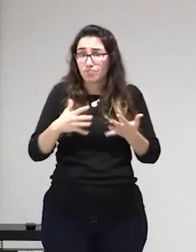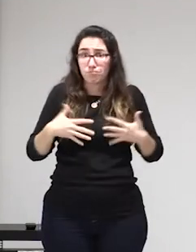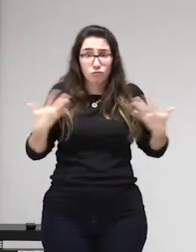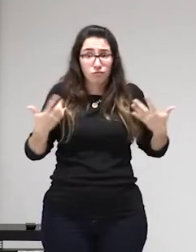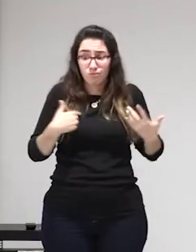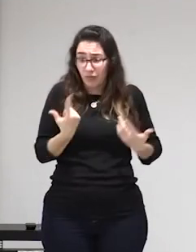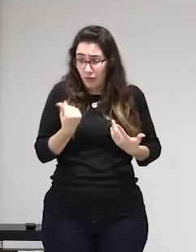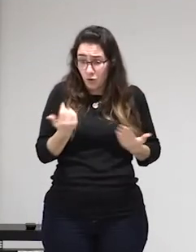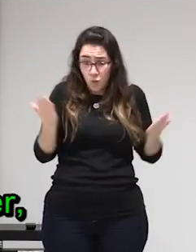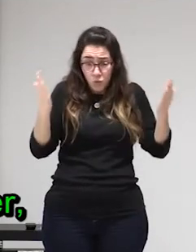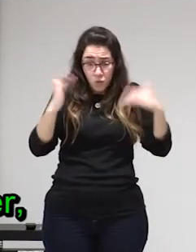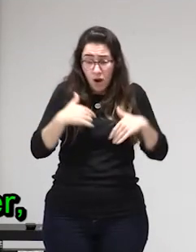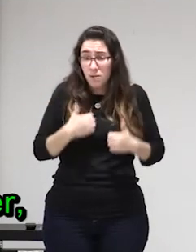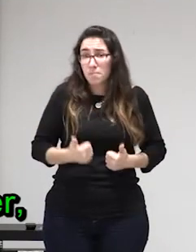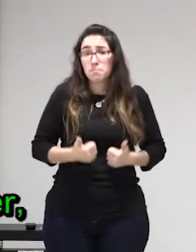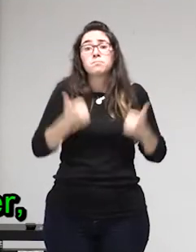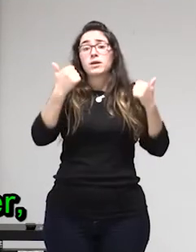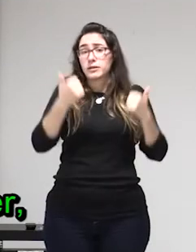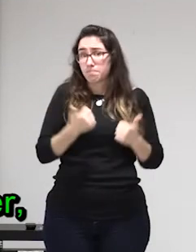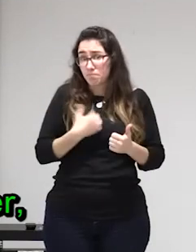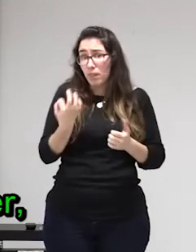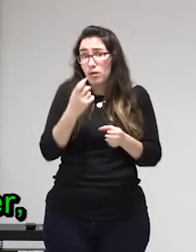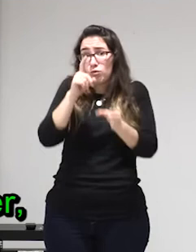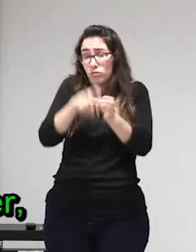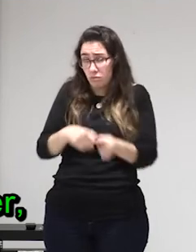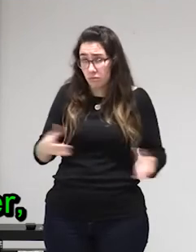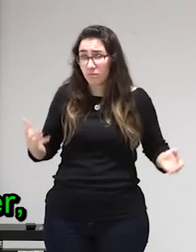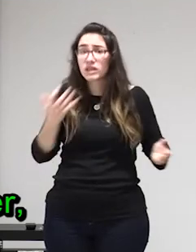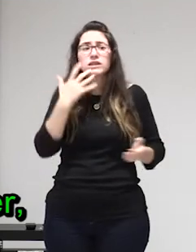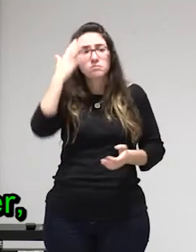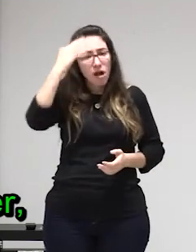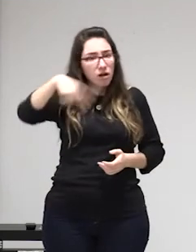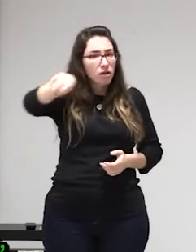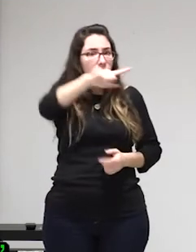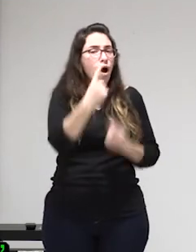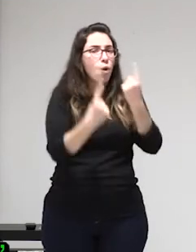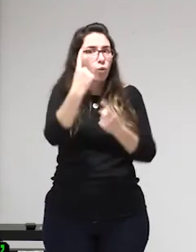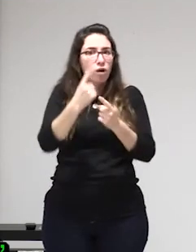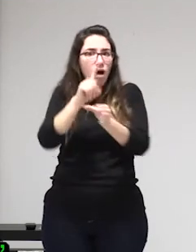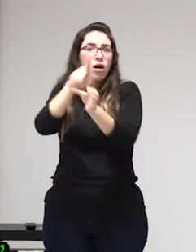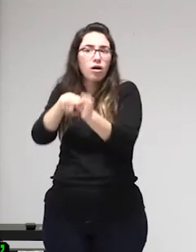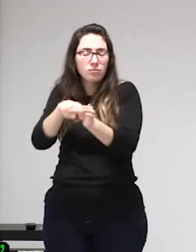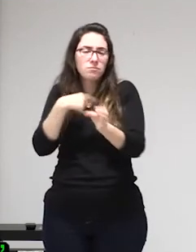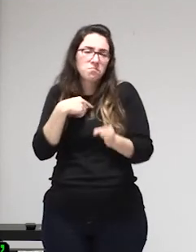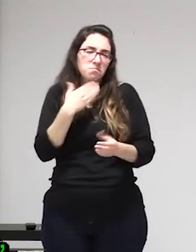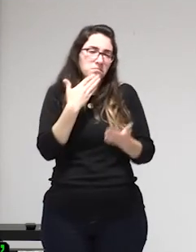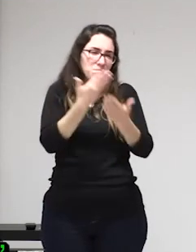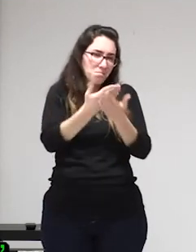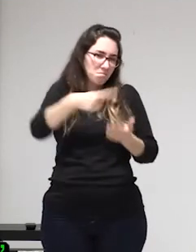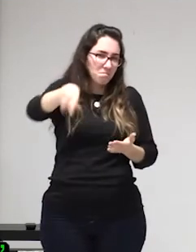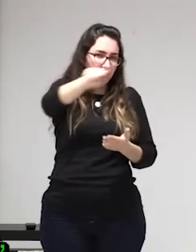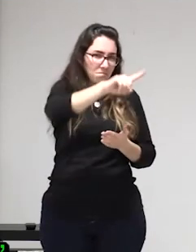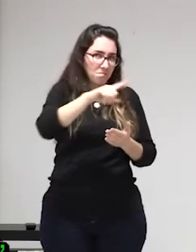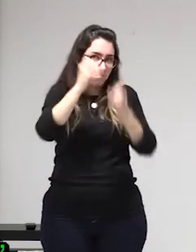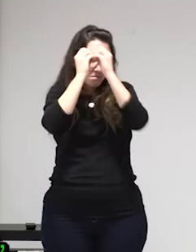allá tú vas a estar indefensa que sepas que nadie te va a defender que sepas que no tienes derechos que sepas que bueno vas a ser